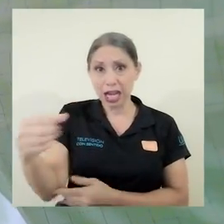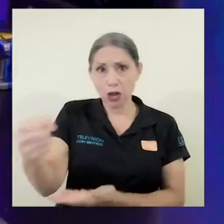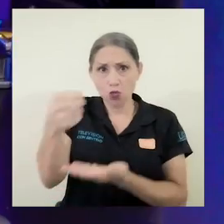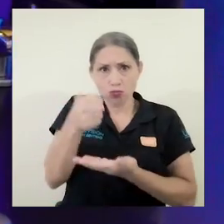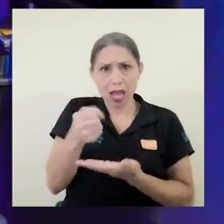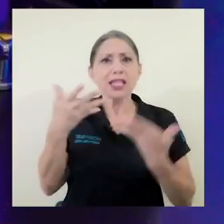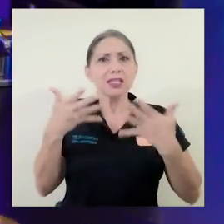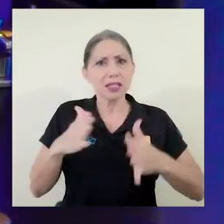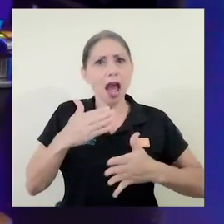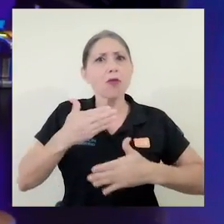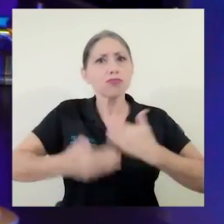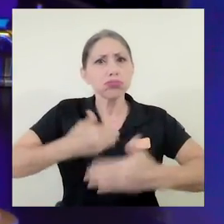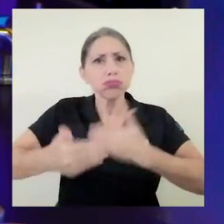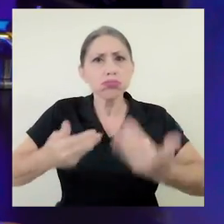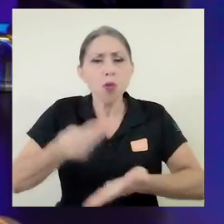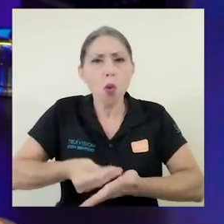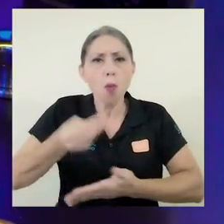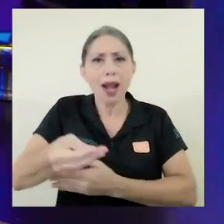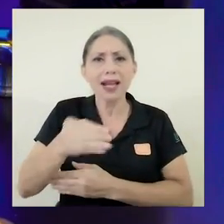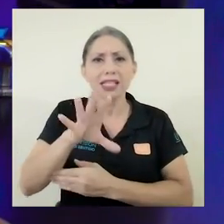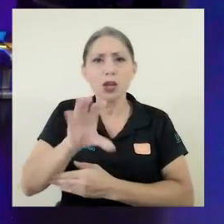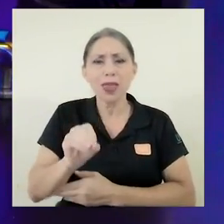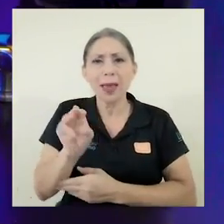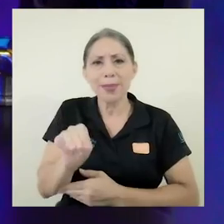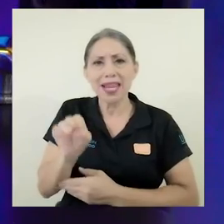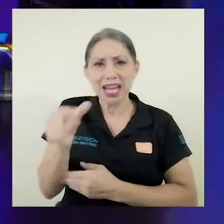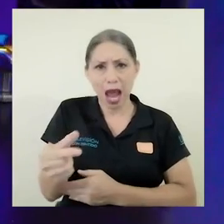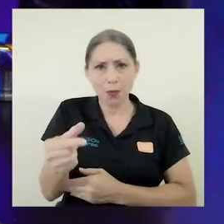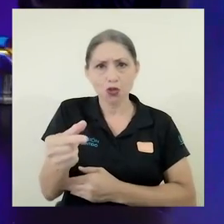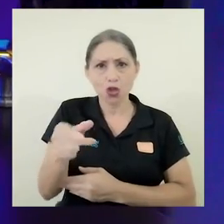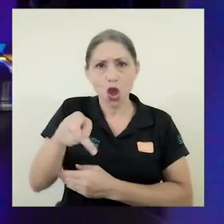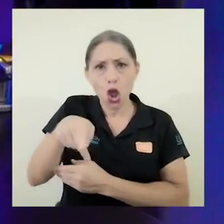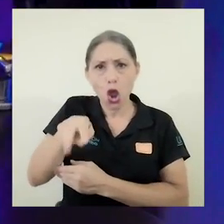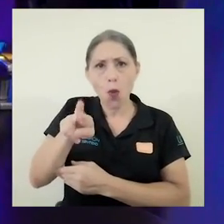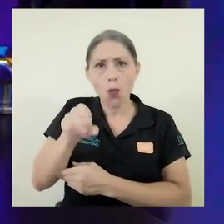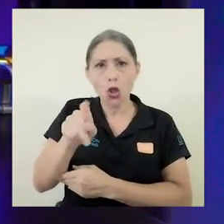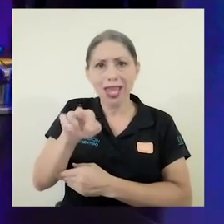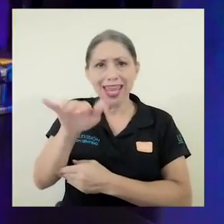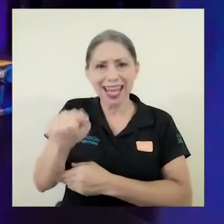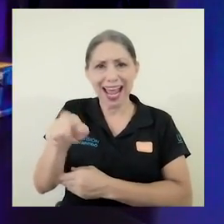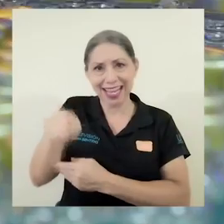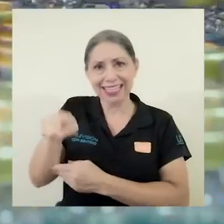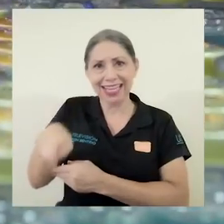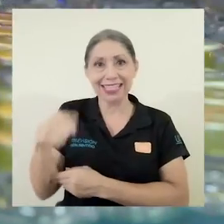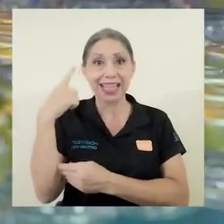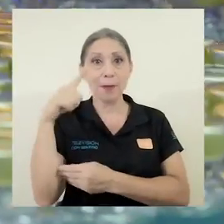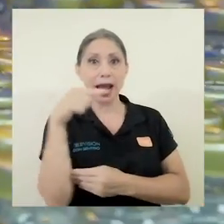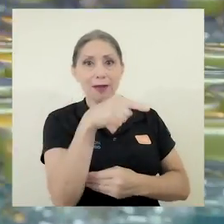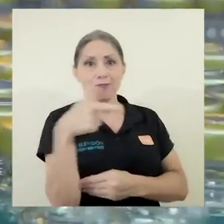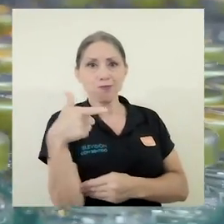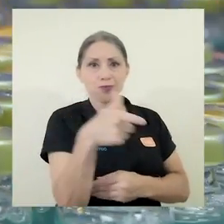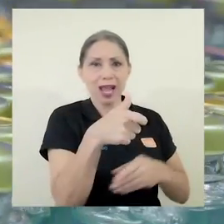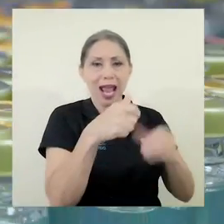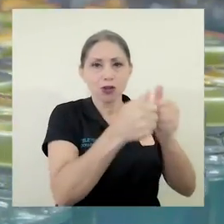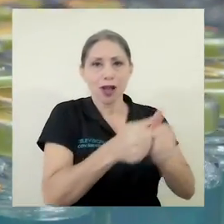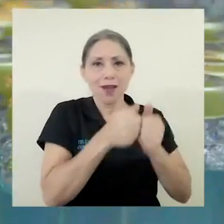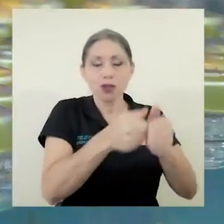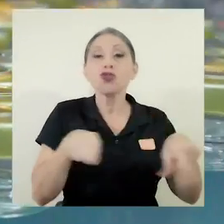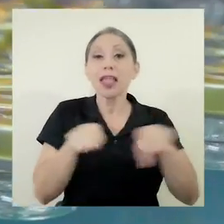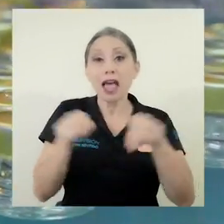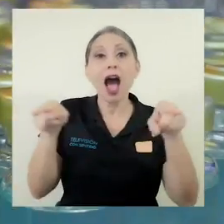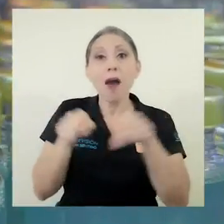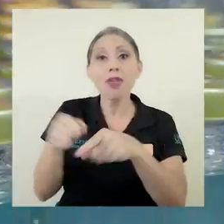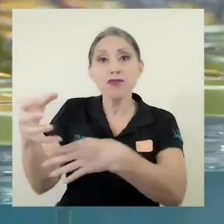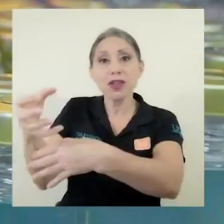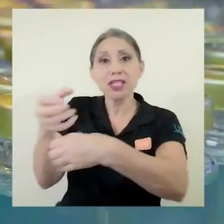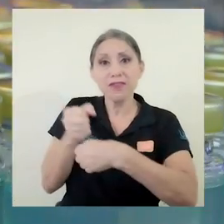se hizo la gestión para comprar 50 miligramos de la proteína que se necesitarían para los caballos. También recibieron la